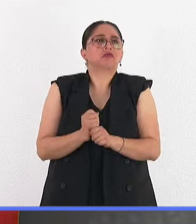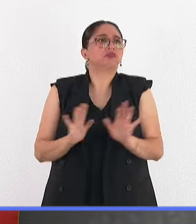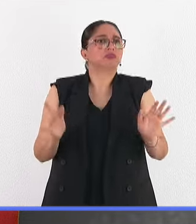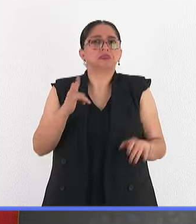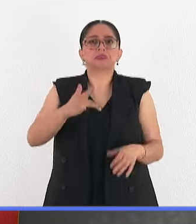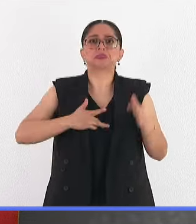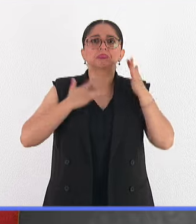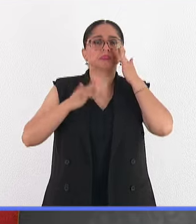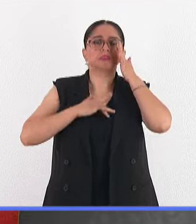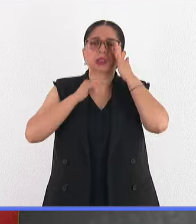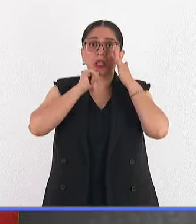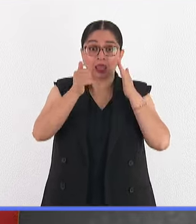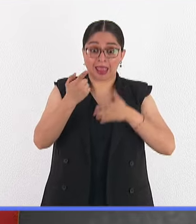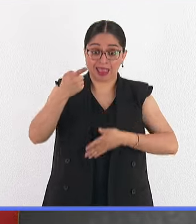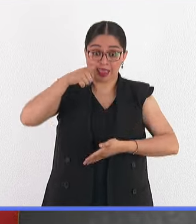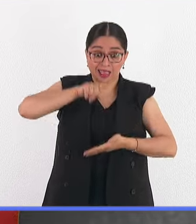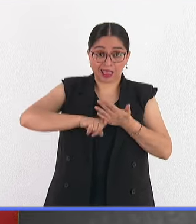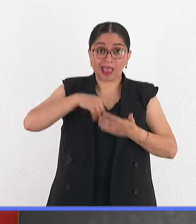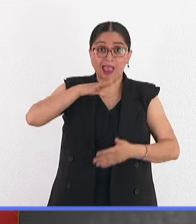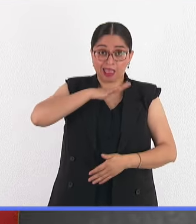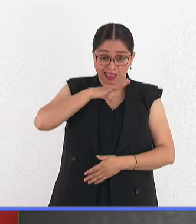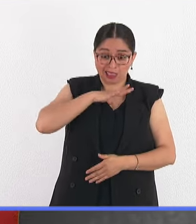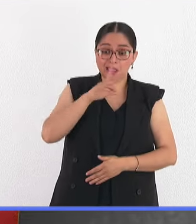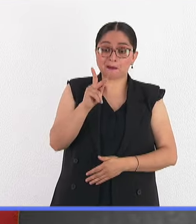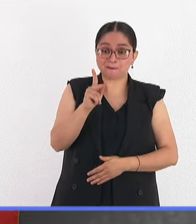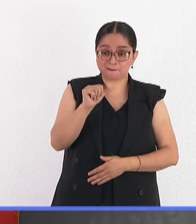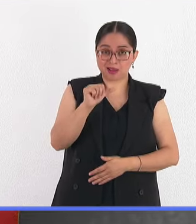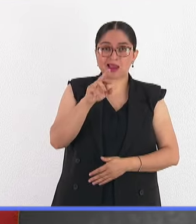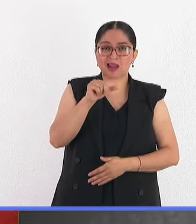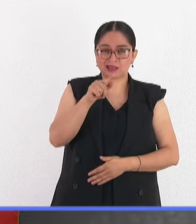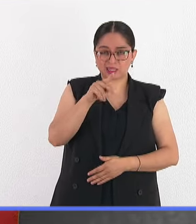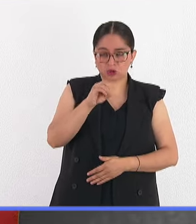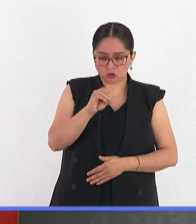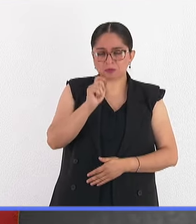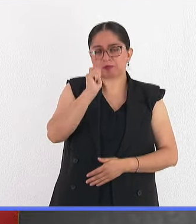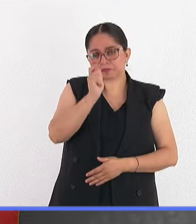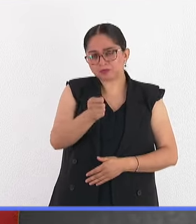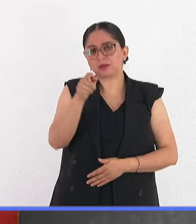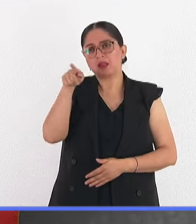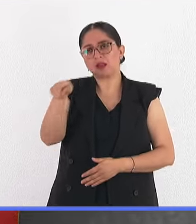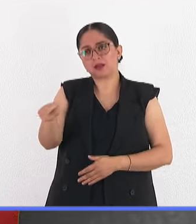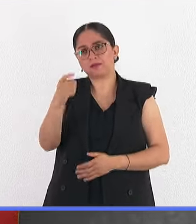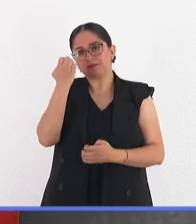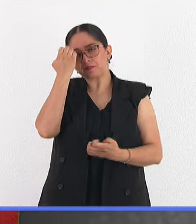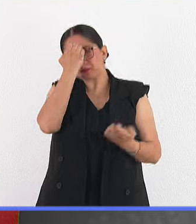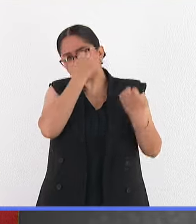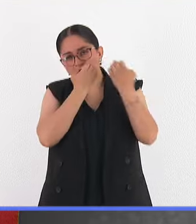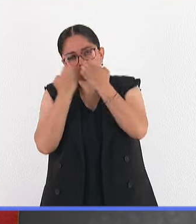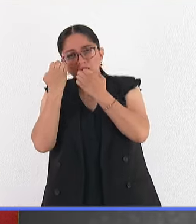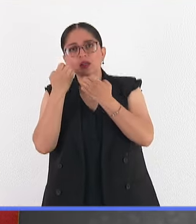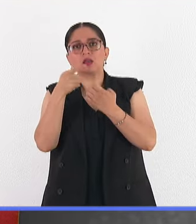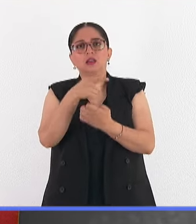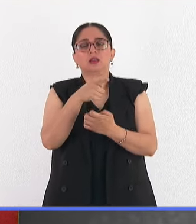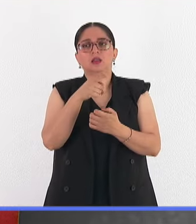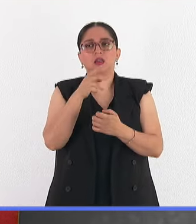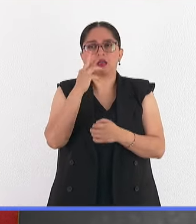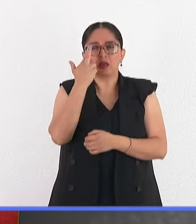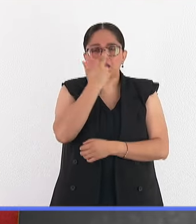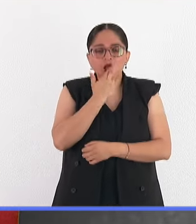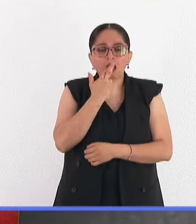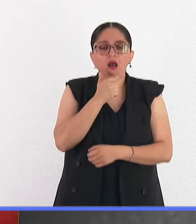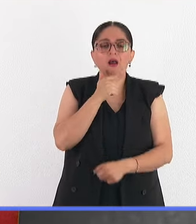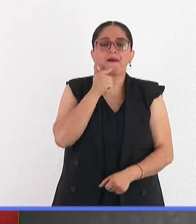síntomas. Nosotros sabemos que está el parásito, porque con pruebas que detectan la respuesta inmune contra el parásito,